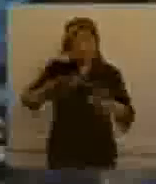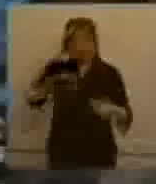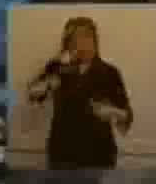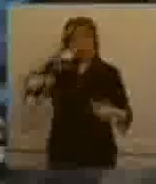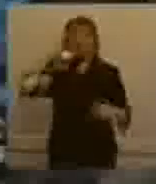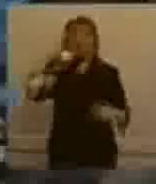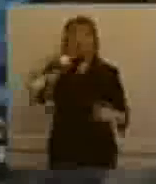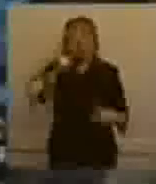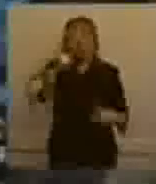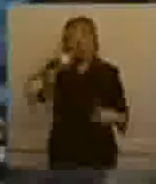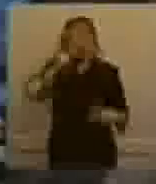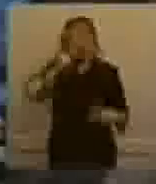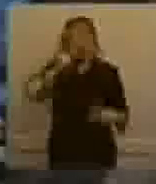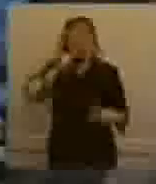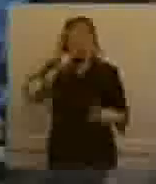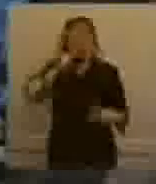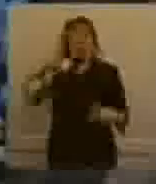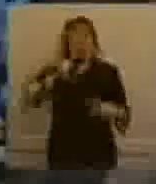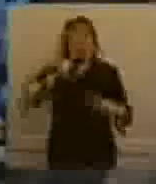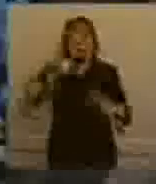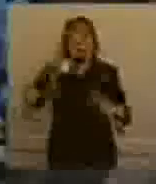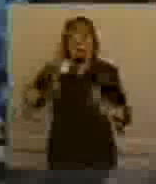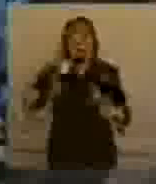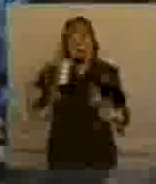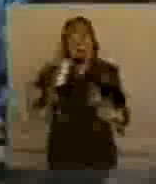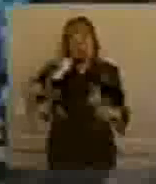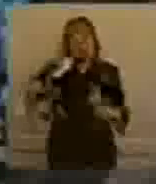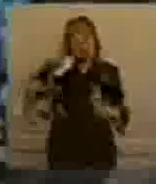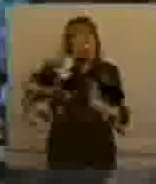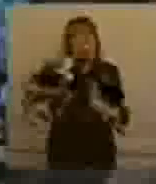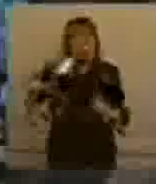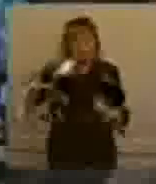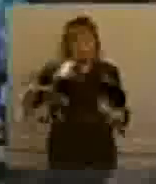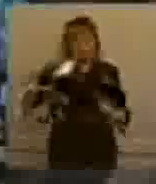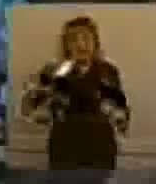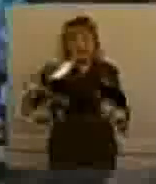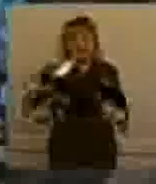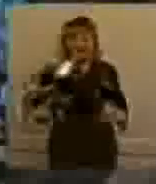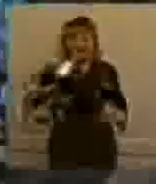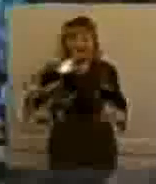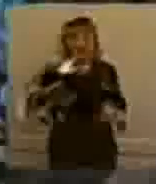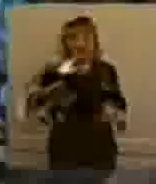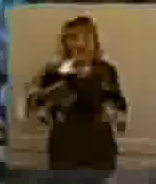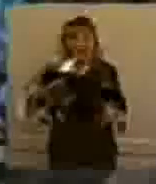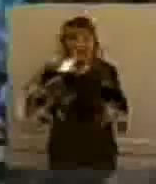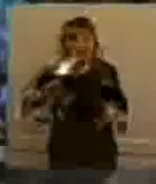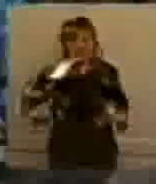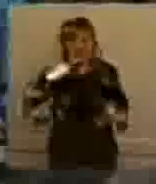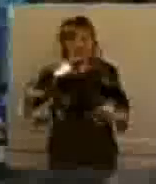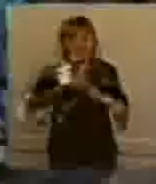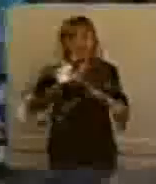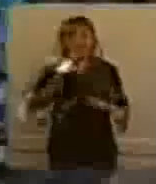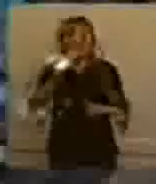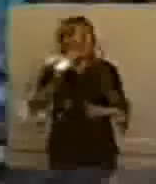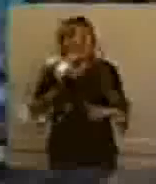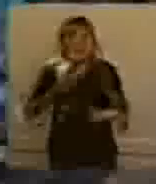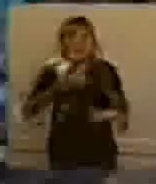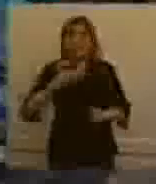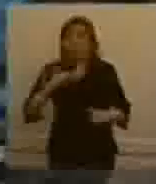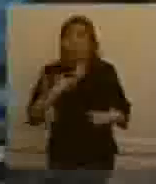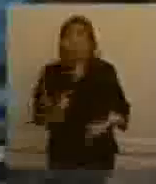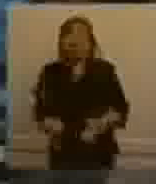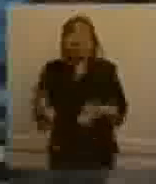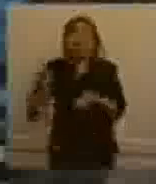julio, duplicar el monto que reciben los beneficiarios de las asignaciones universales por hijo y